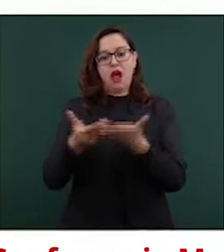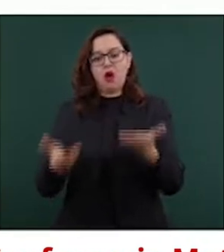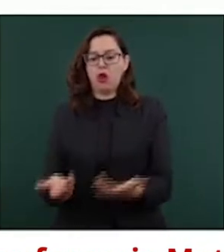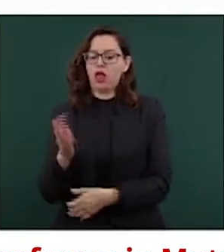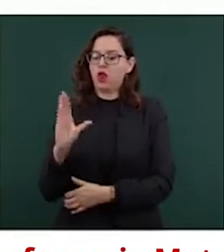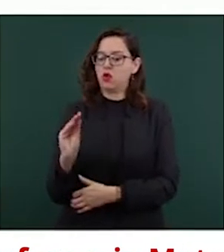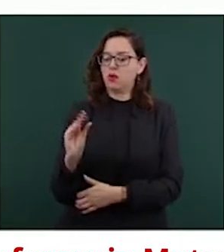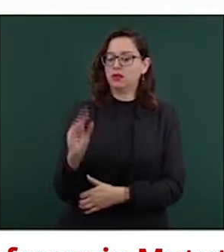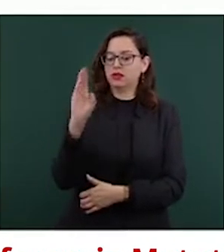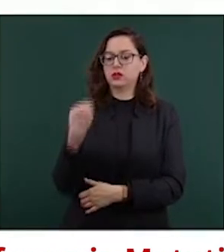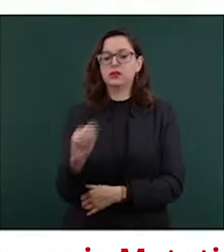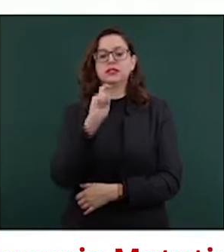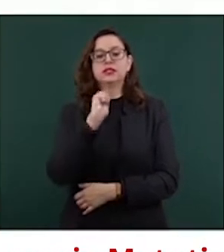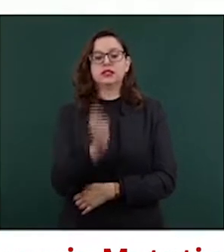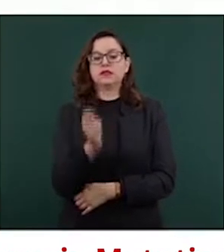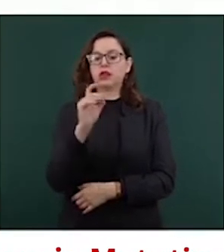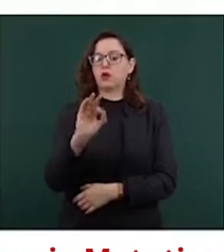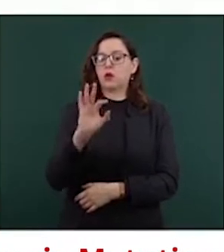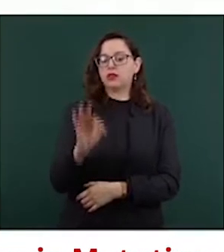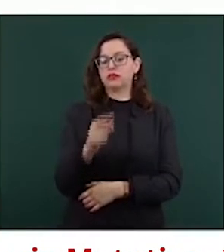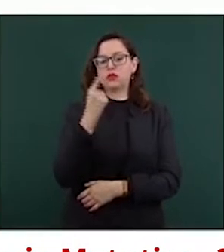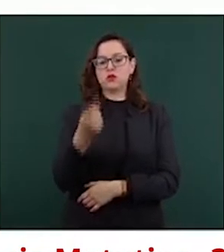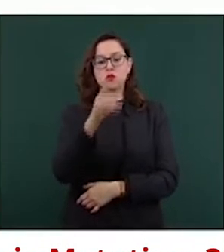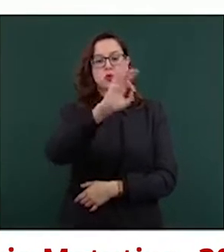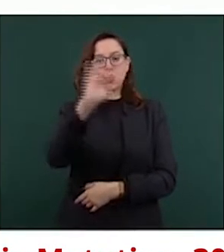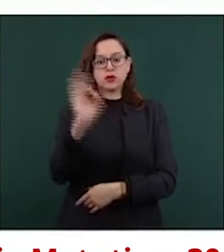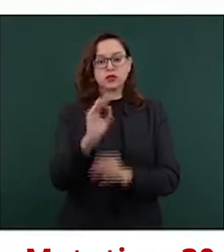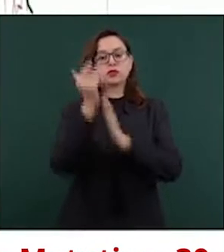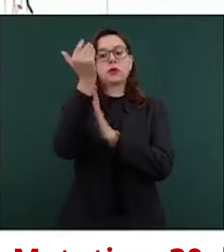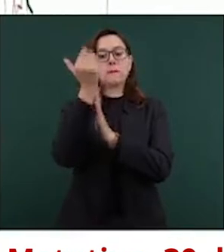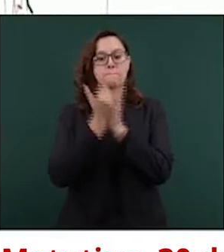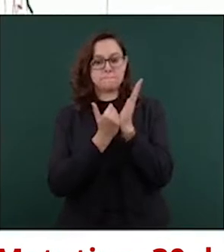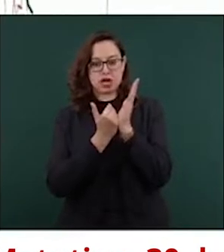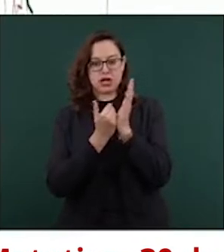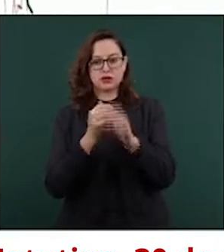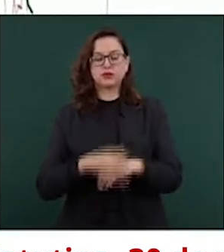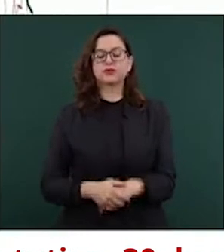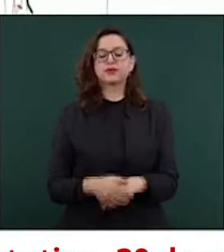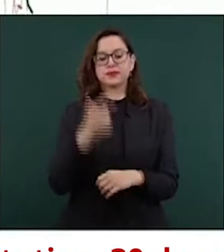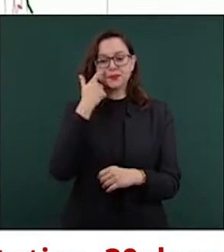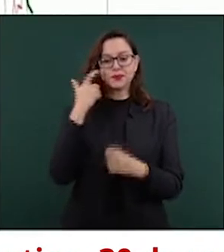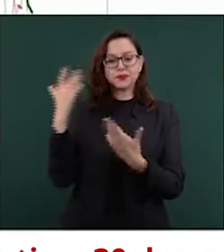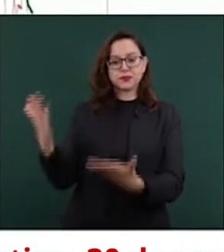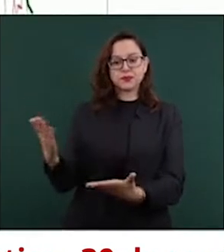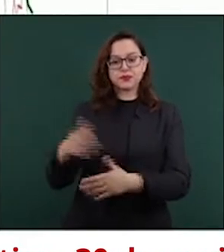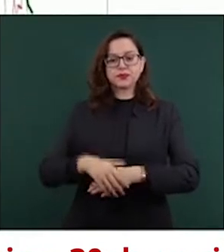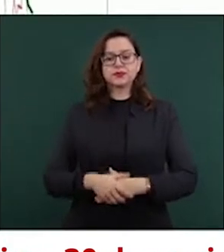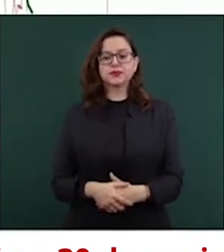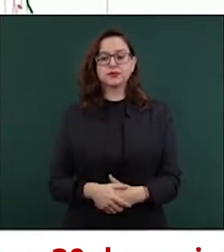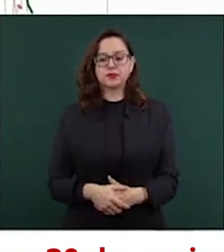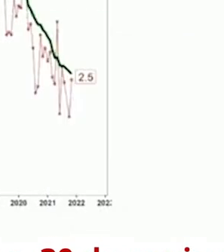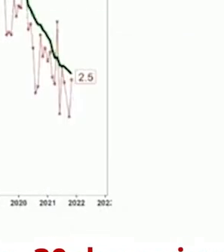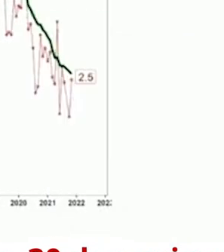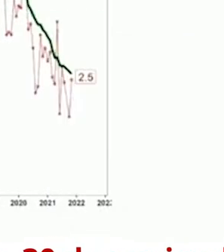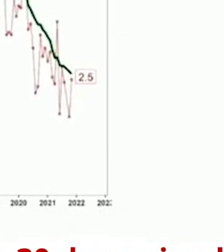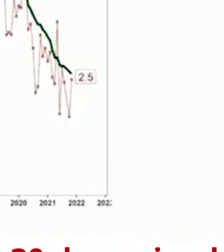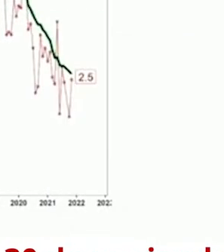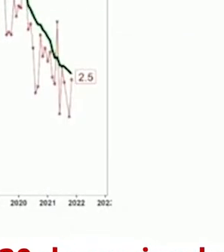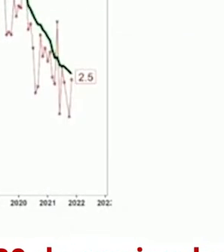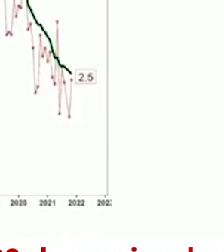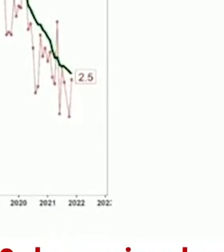cuarenta y uno por ciento. Adelante. Esta es la gráfica de homicidio doloso,